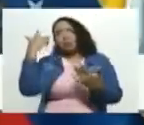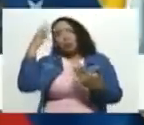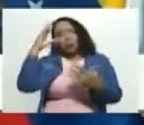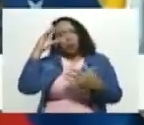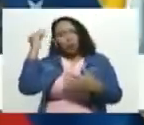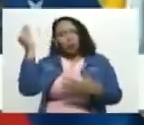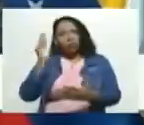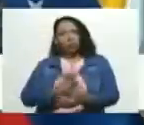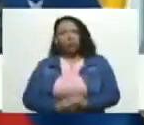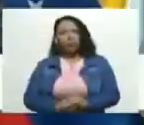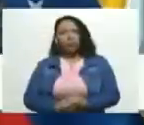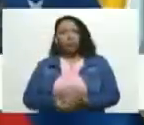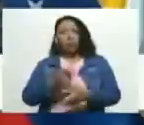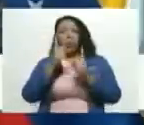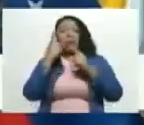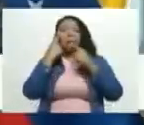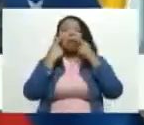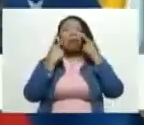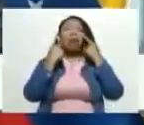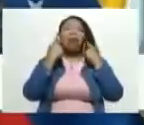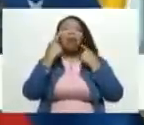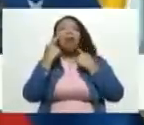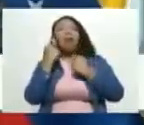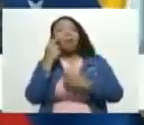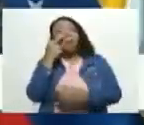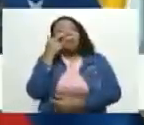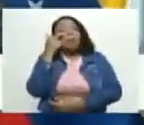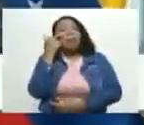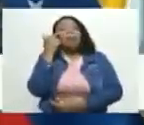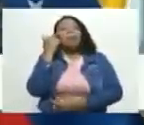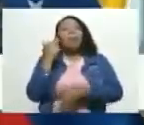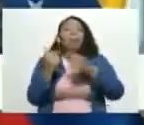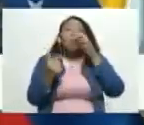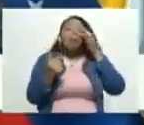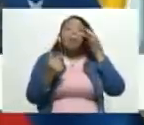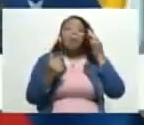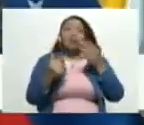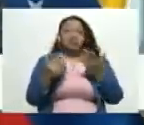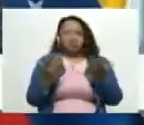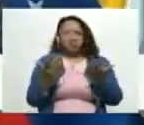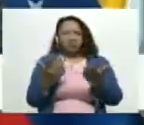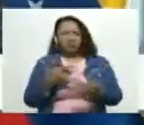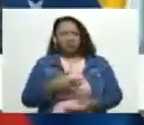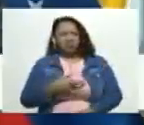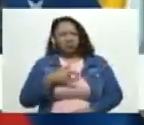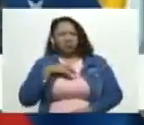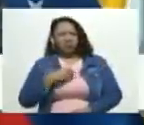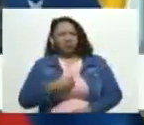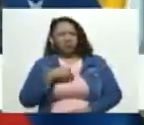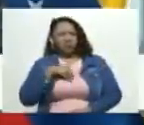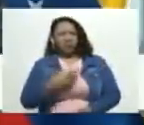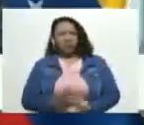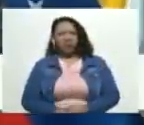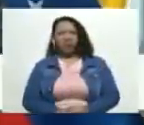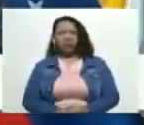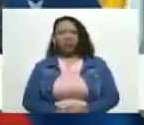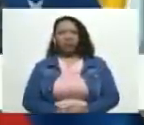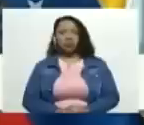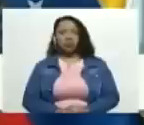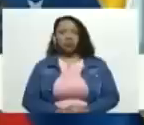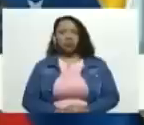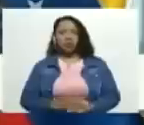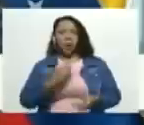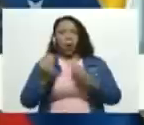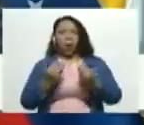unos llorando así con caras llorosas que es eso como como